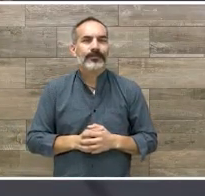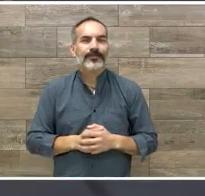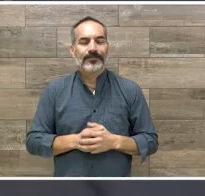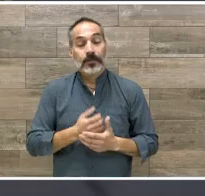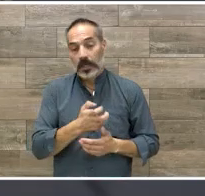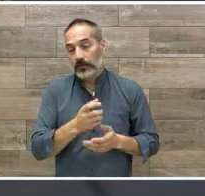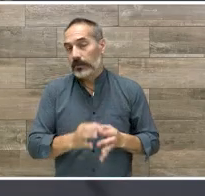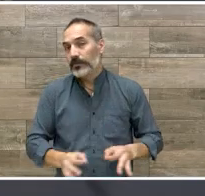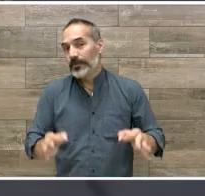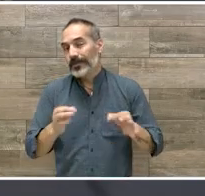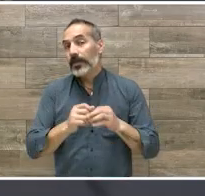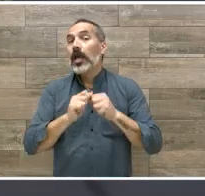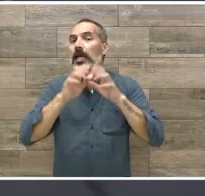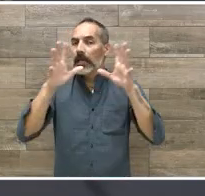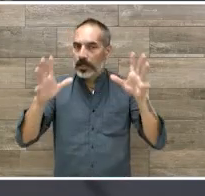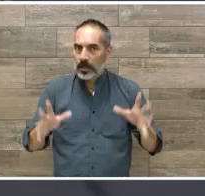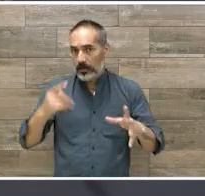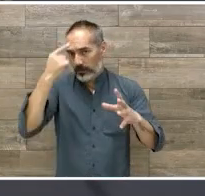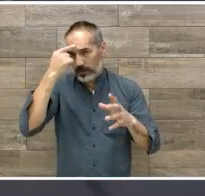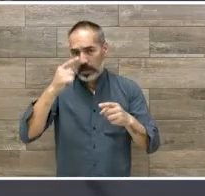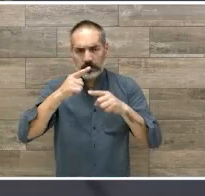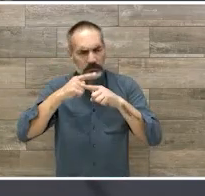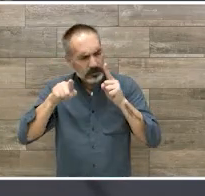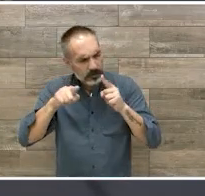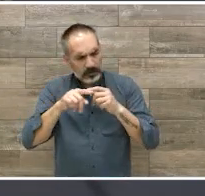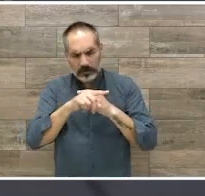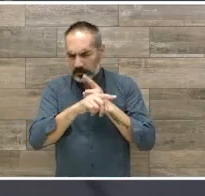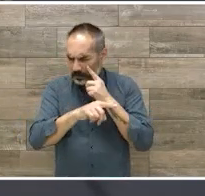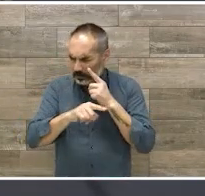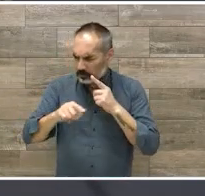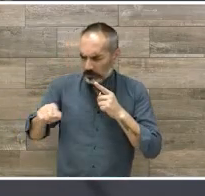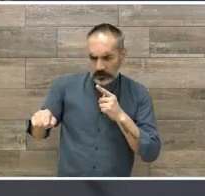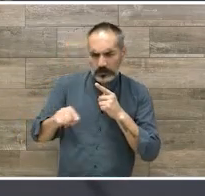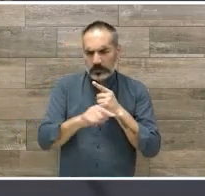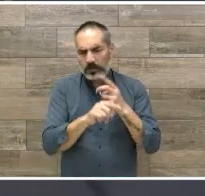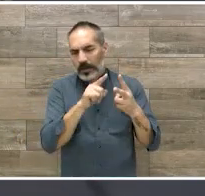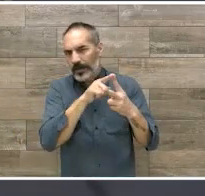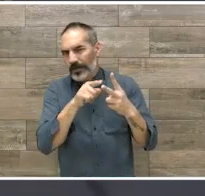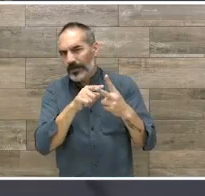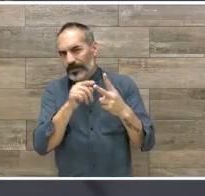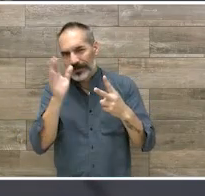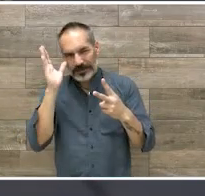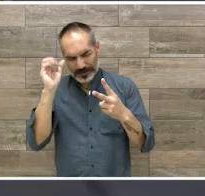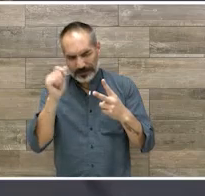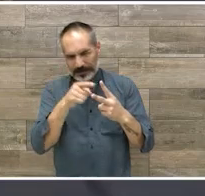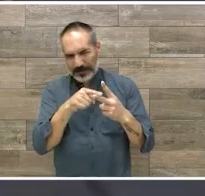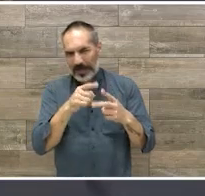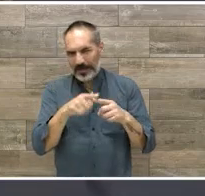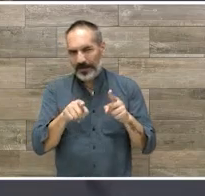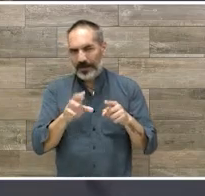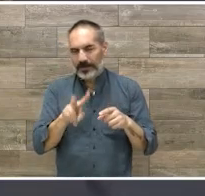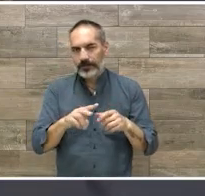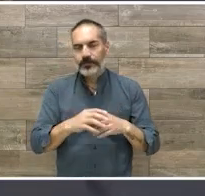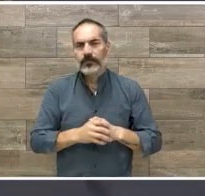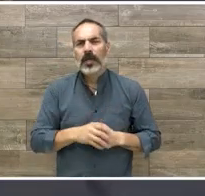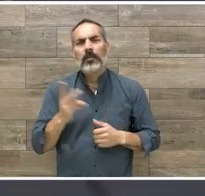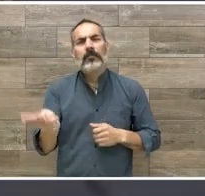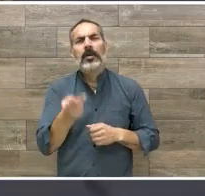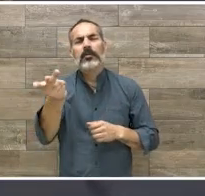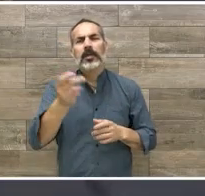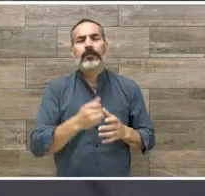y claro para poder diferenciar este tipo de aspectos y bueno algo también que aquí sería importante ¿qué tipo de